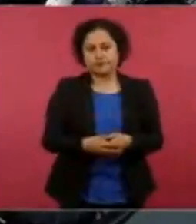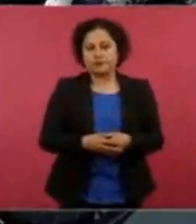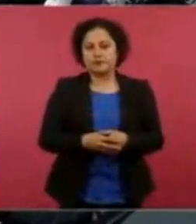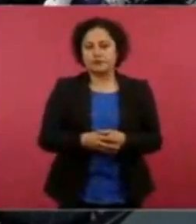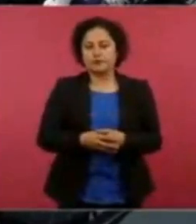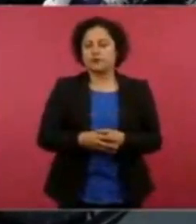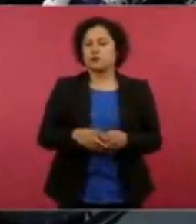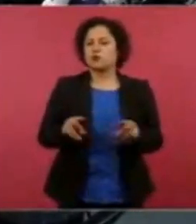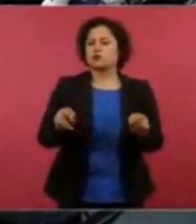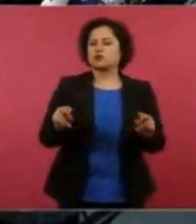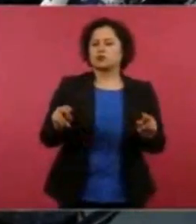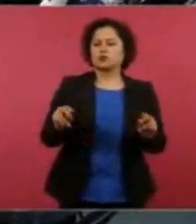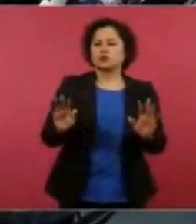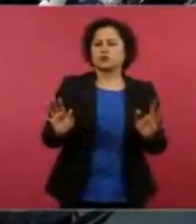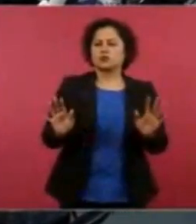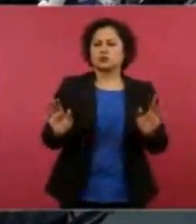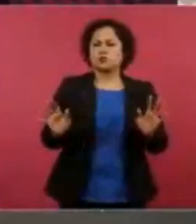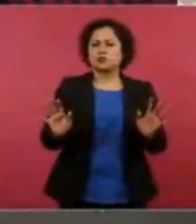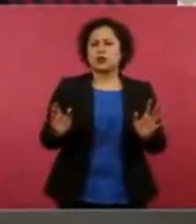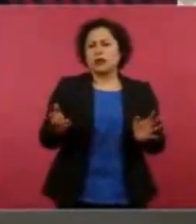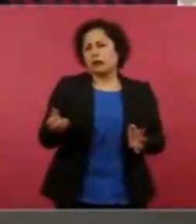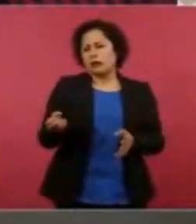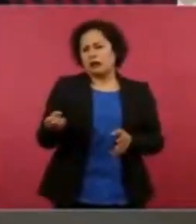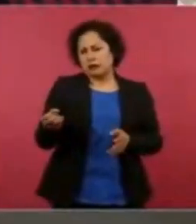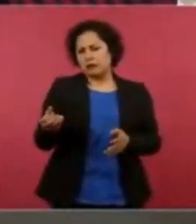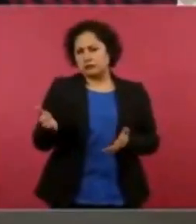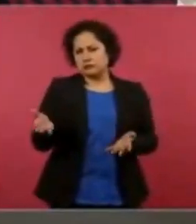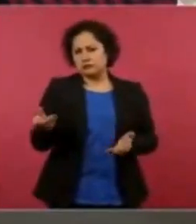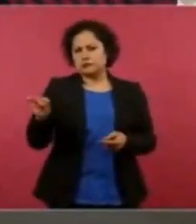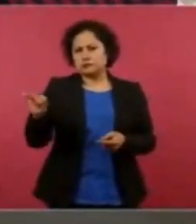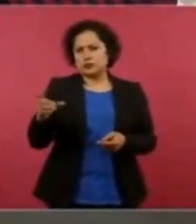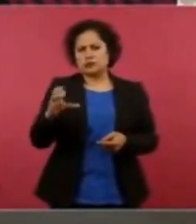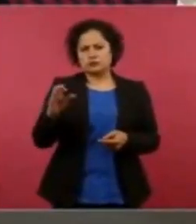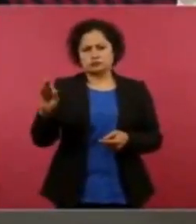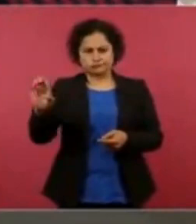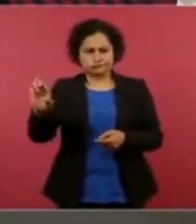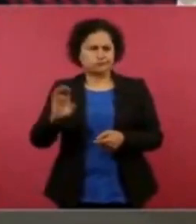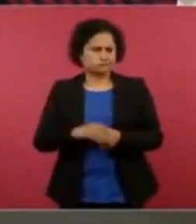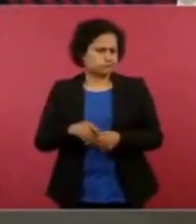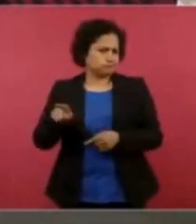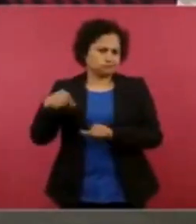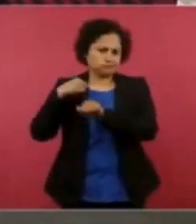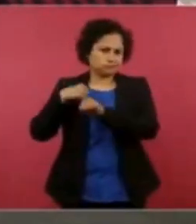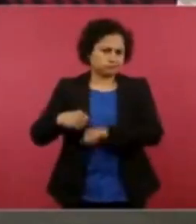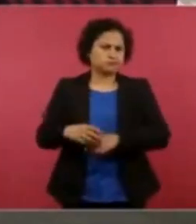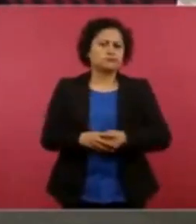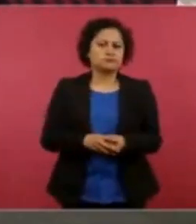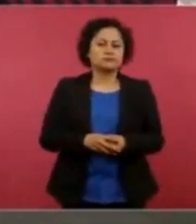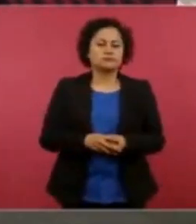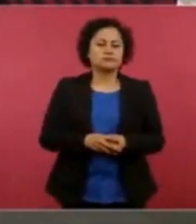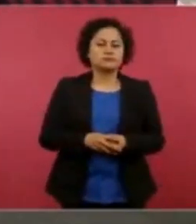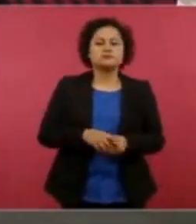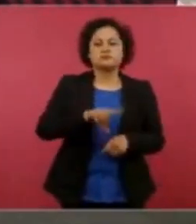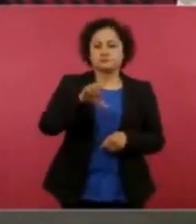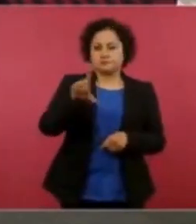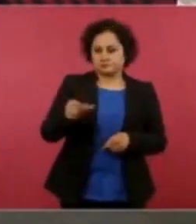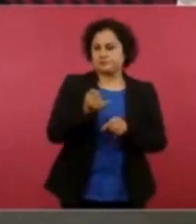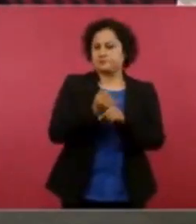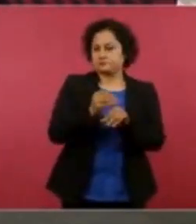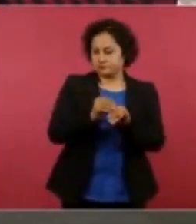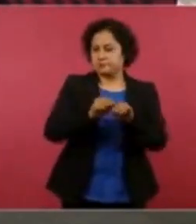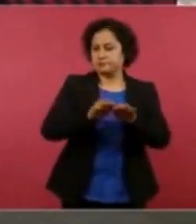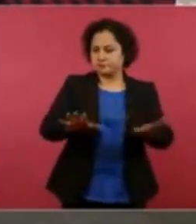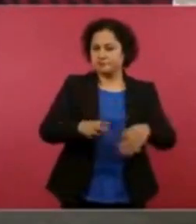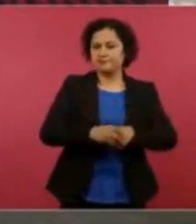No, no, sí, la Comisión Federal, básicamente, pero les vamos a estar informando.